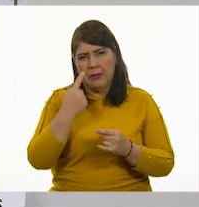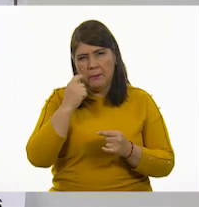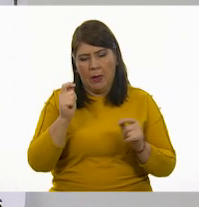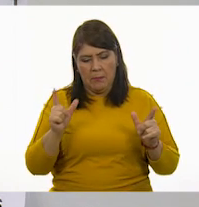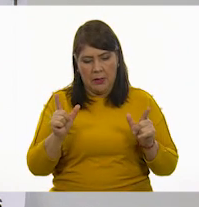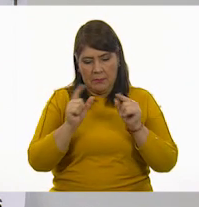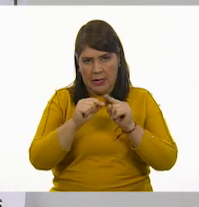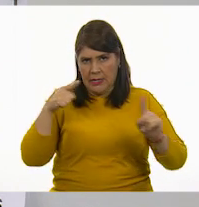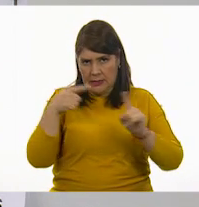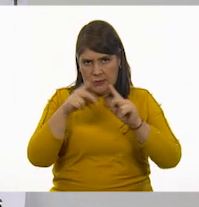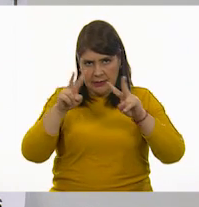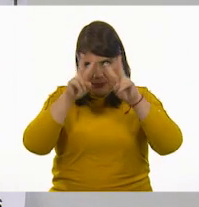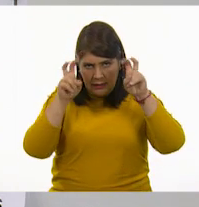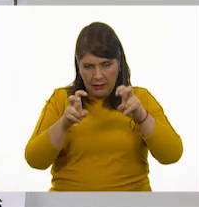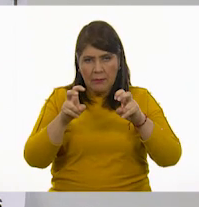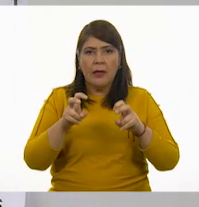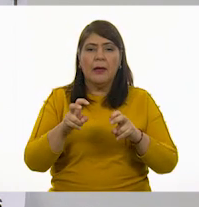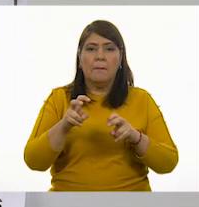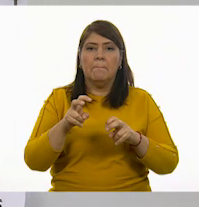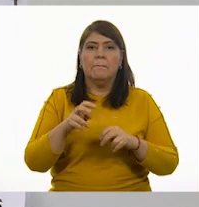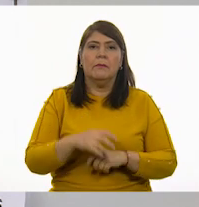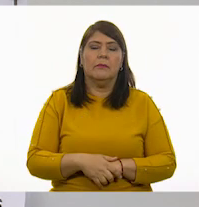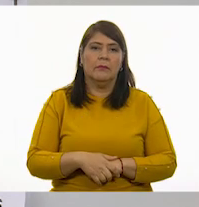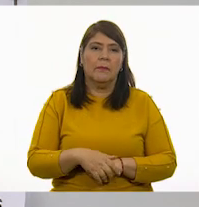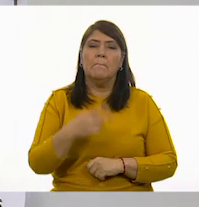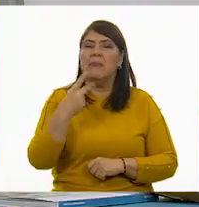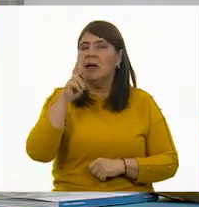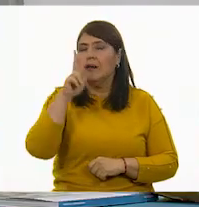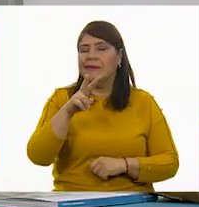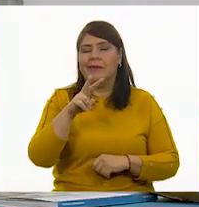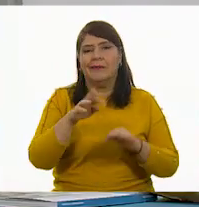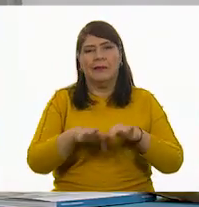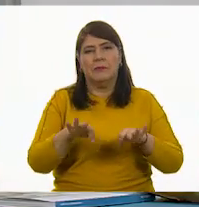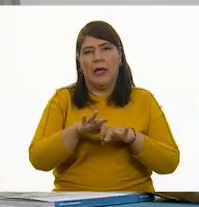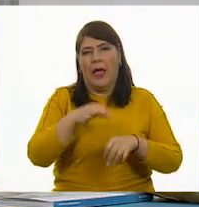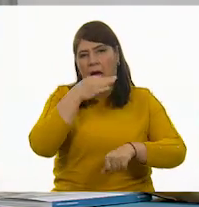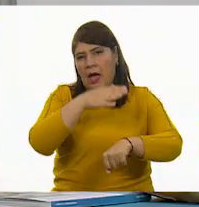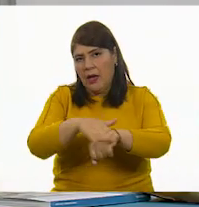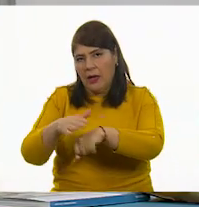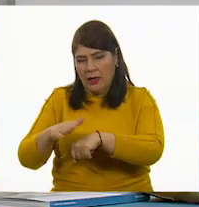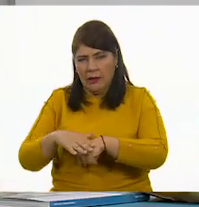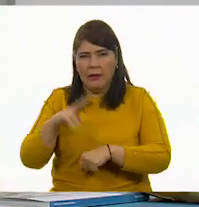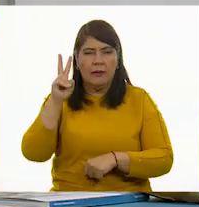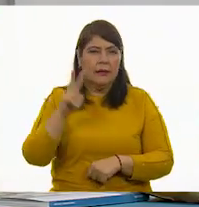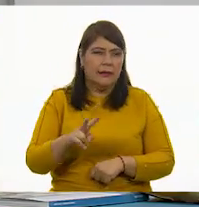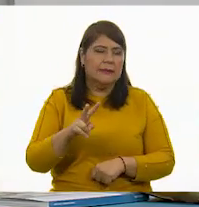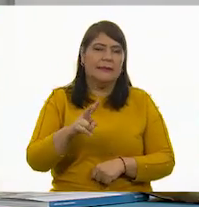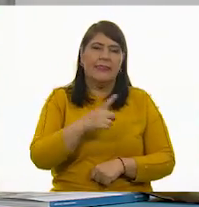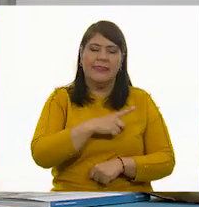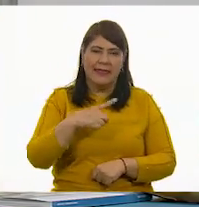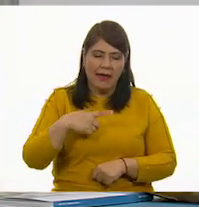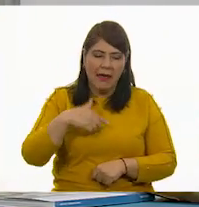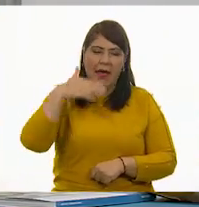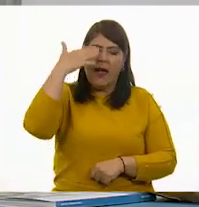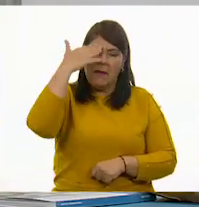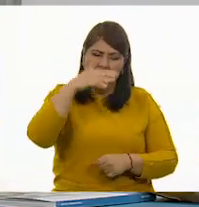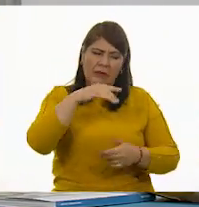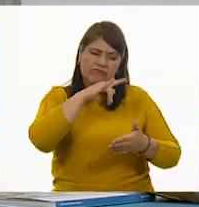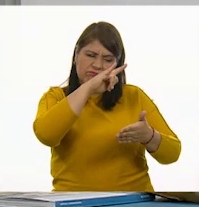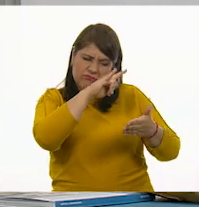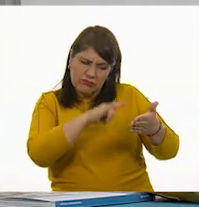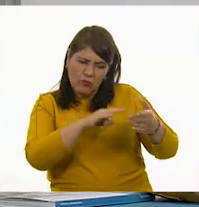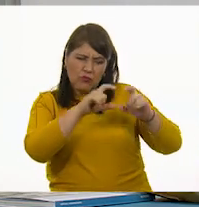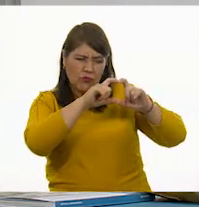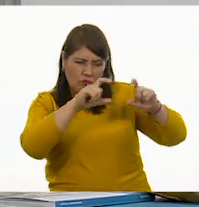tema teniendo muy en claro, muy en cuenta, que la importancia de saber interpretar la